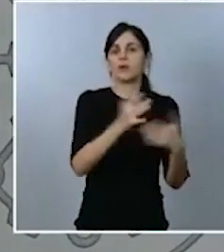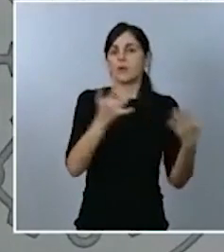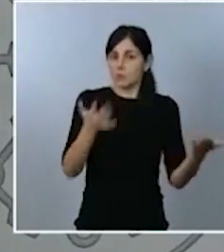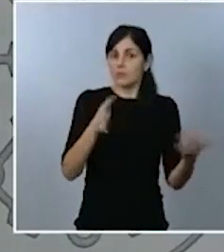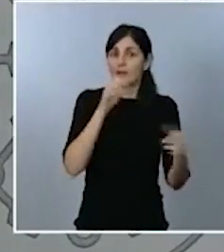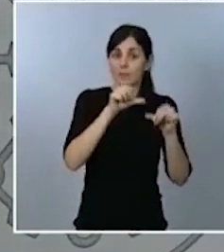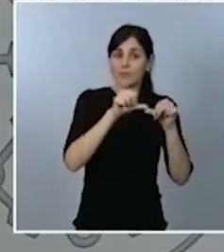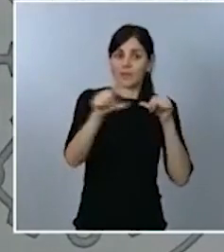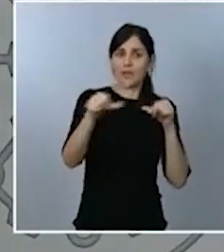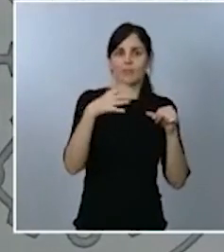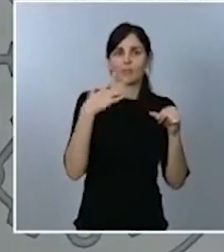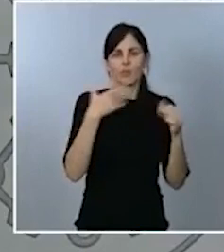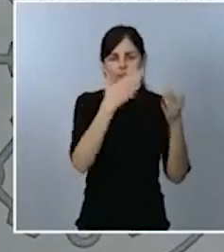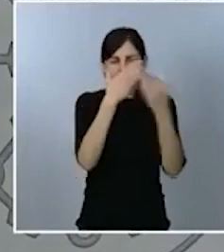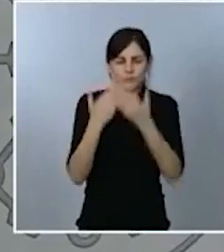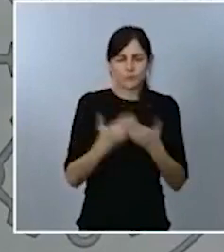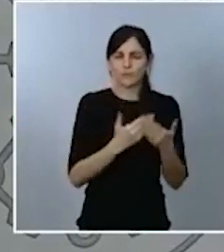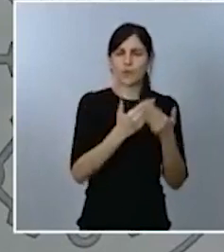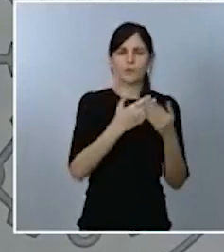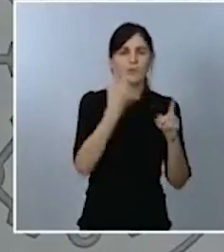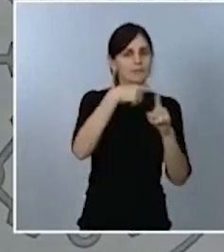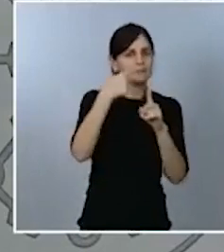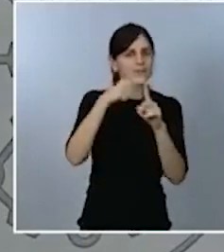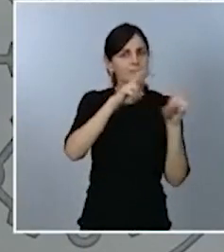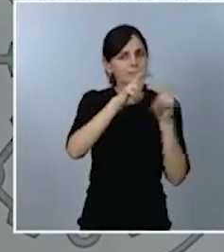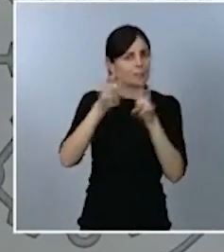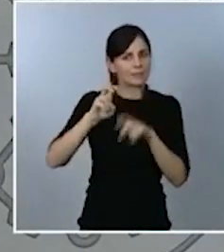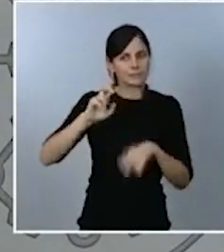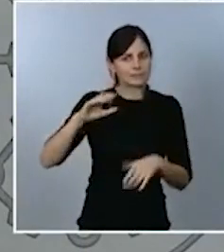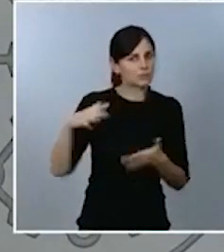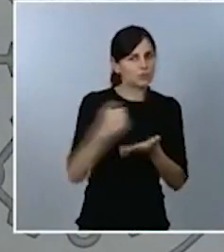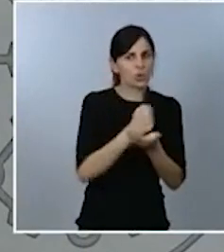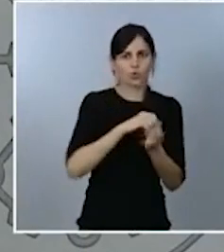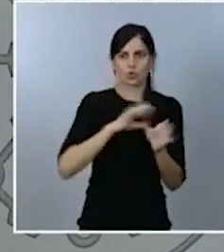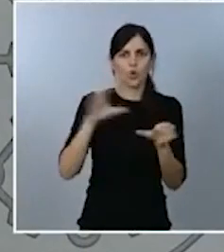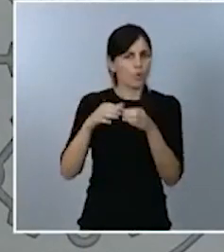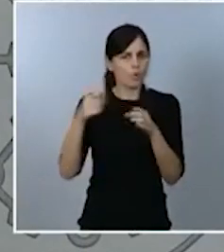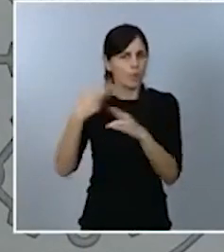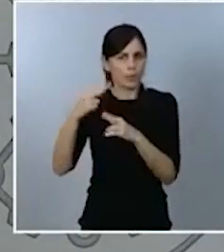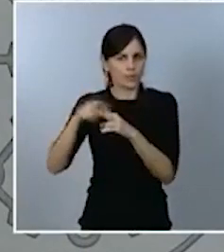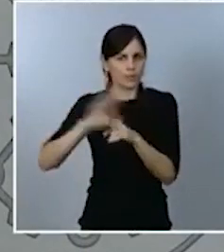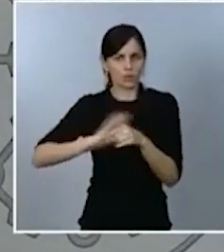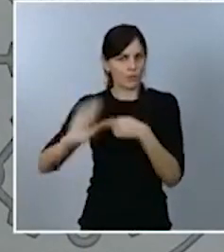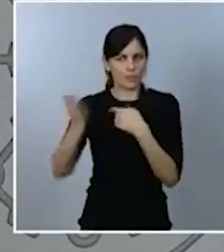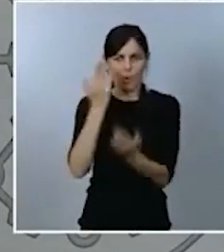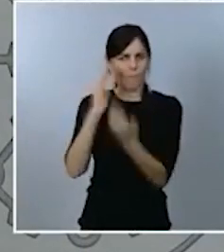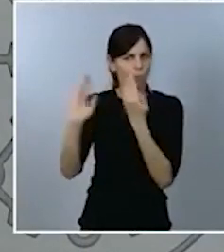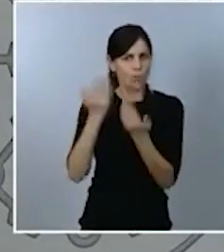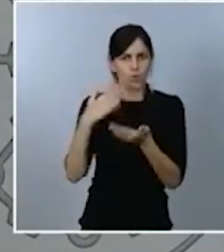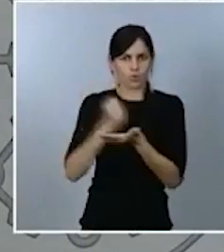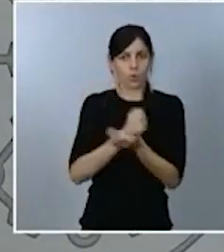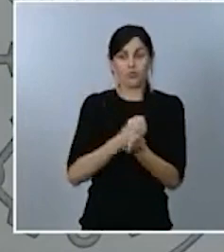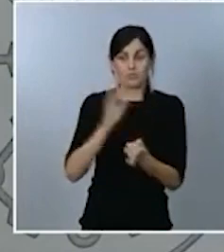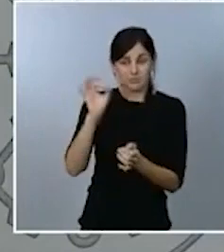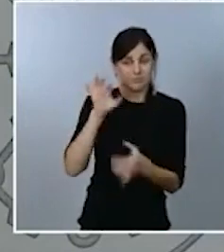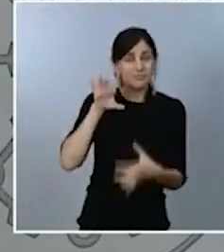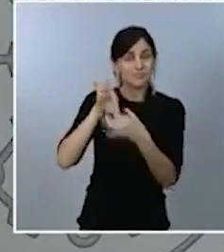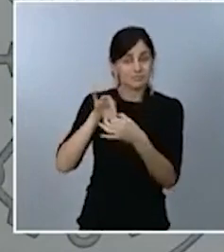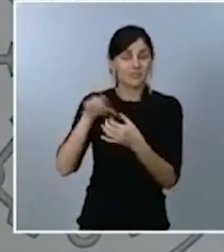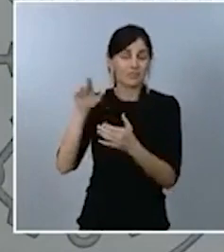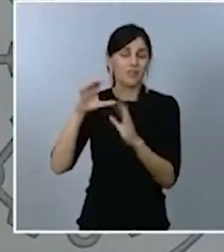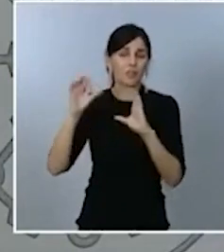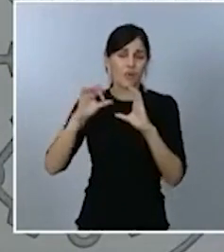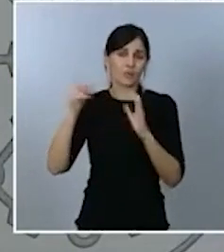todas las cuestiones que planteen los diferentes grupos políticos, entre ellos, por supuesto, también Ciudadanos, y, por tanto, ese será el